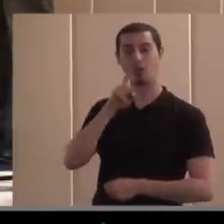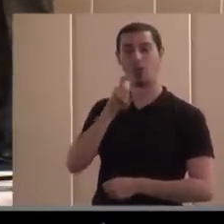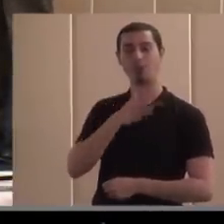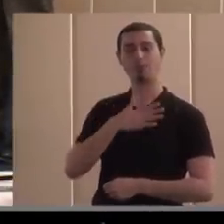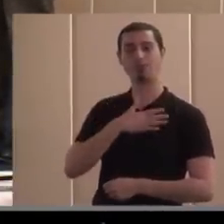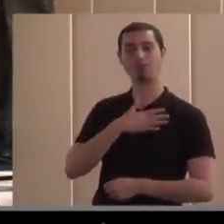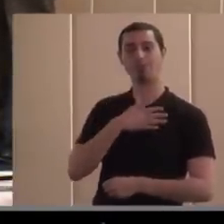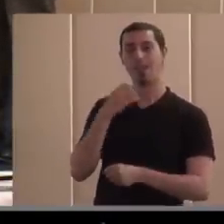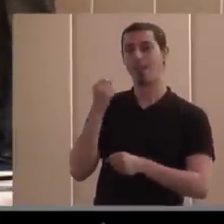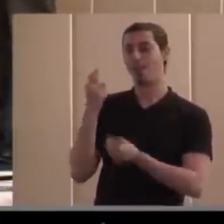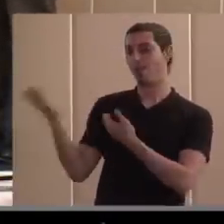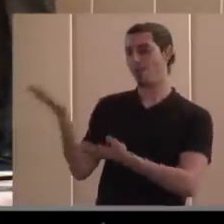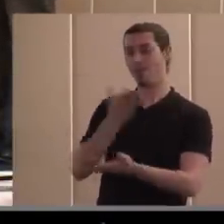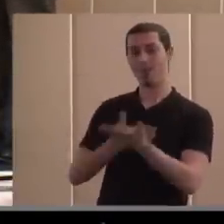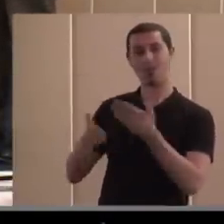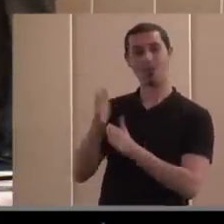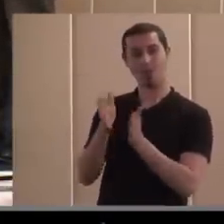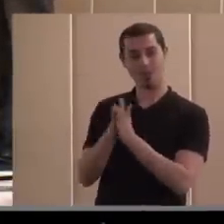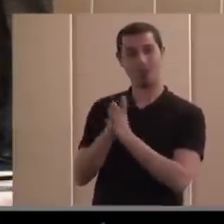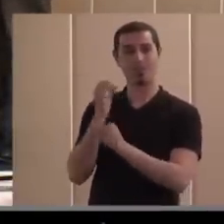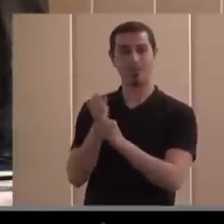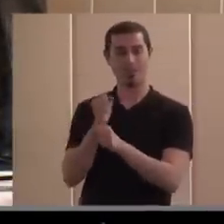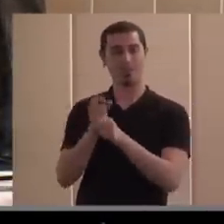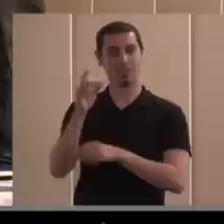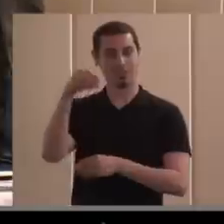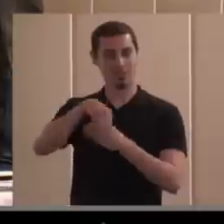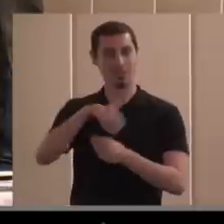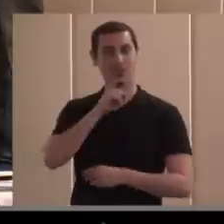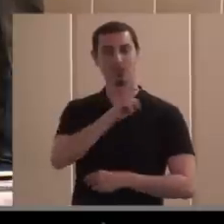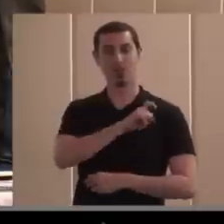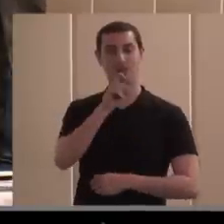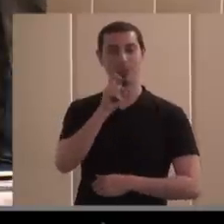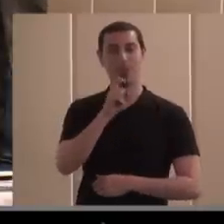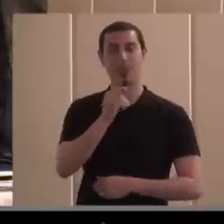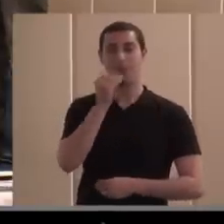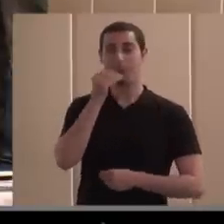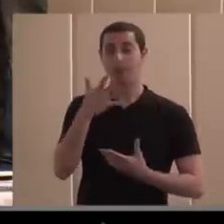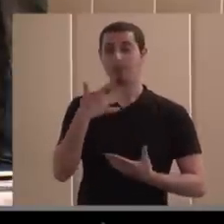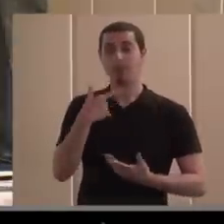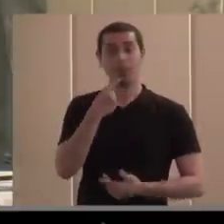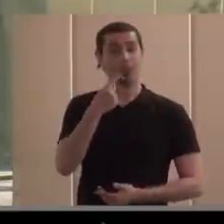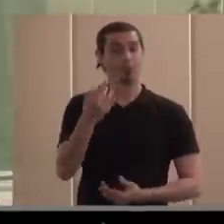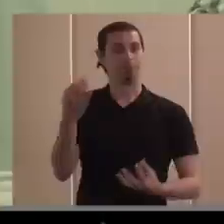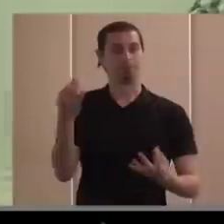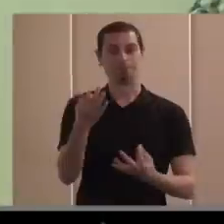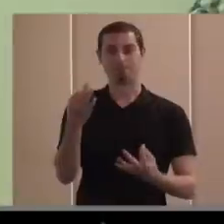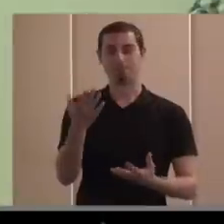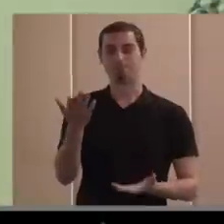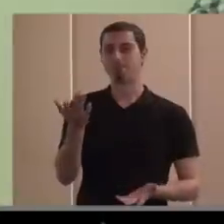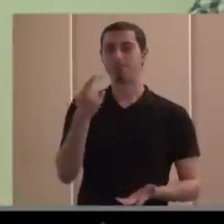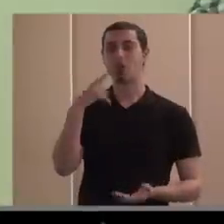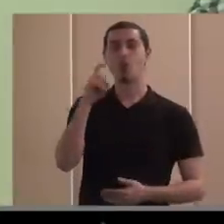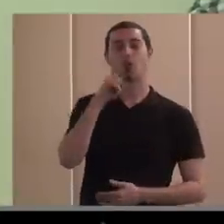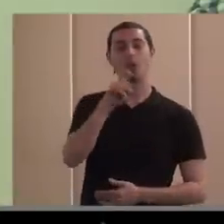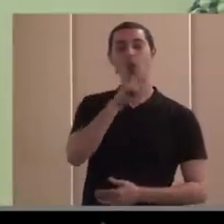de tareas infatigables en la fundación y, bueno, pues qué se puede decir, ¿no? De la ONCE y la fundación